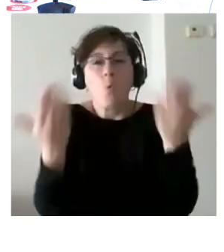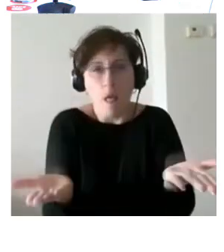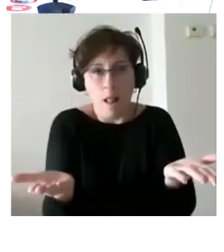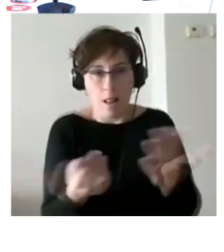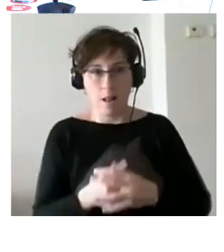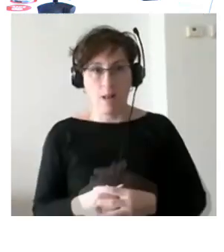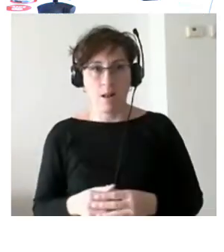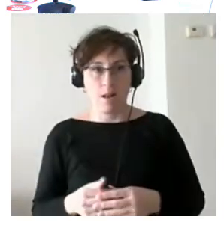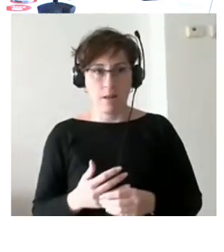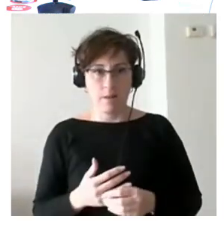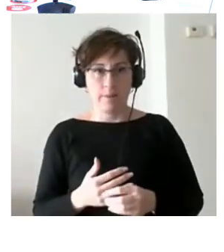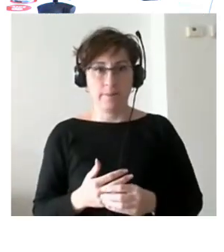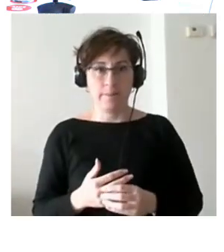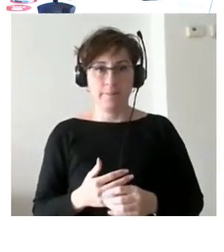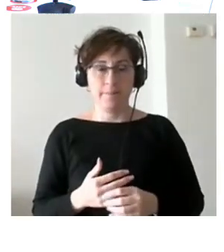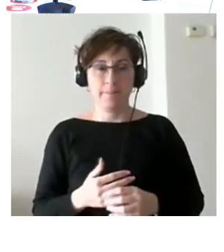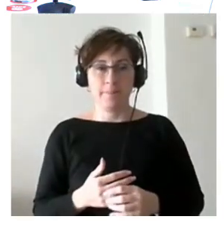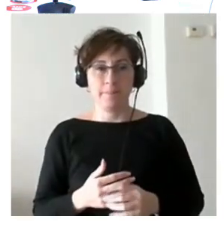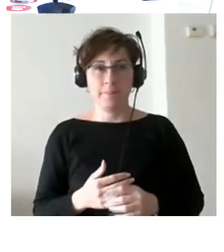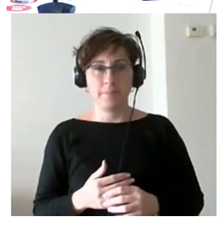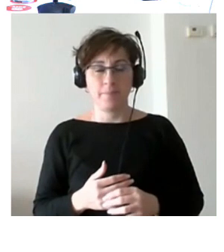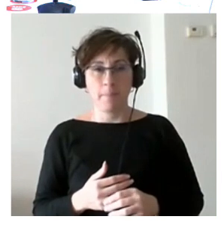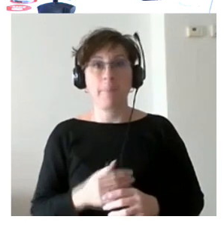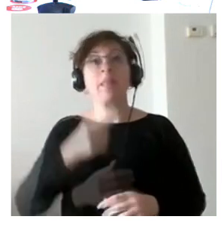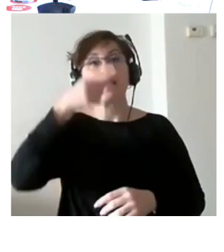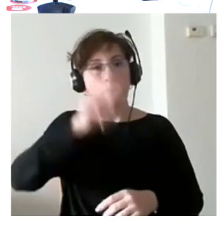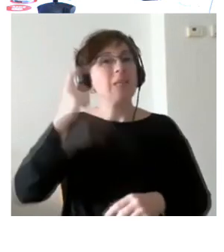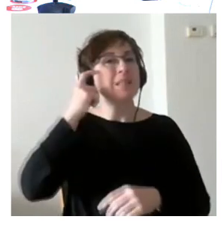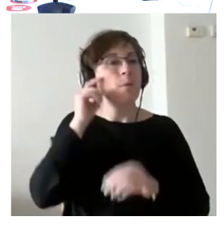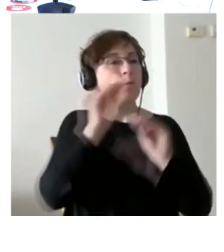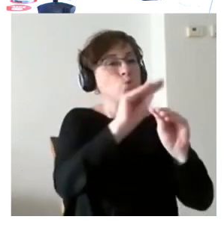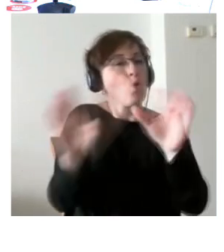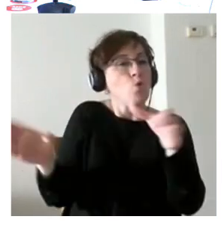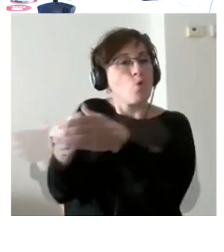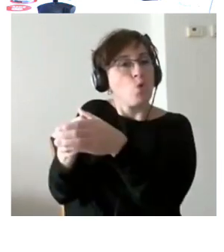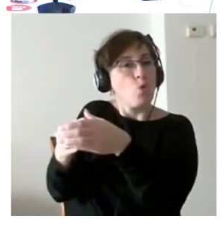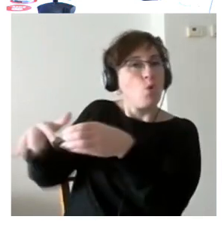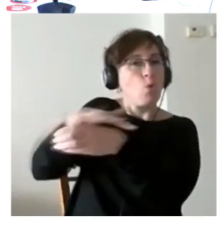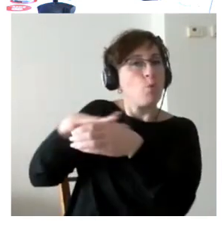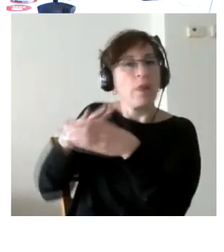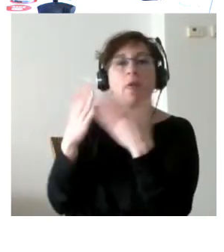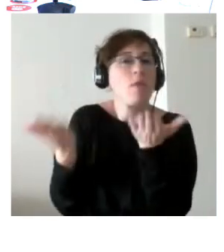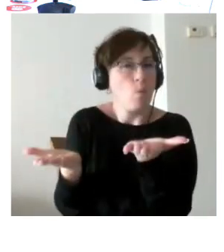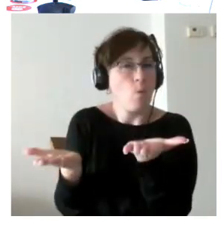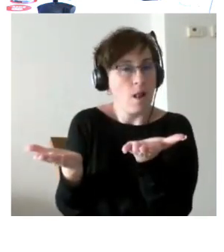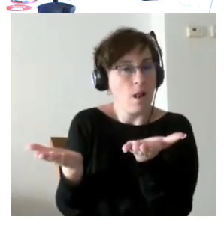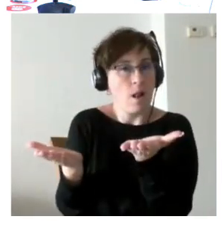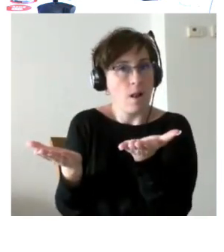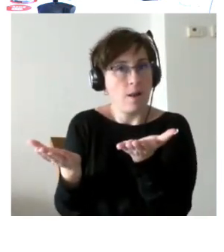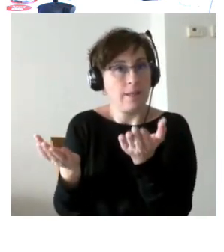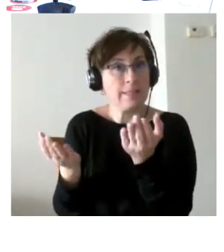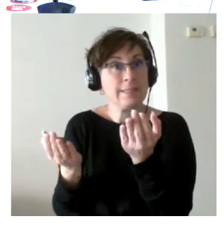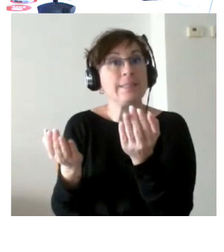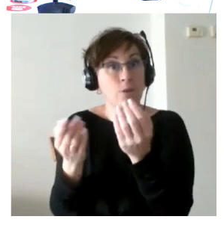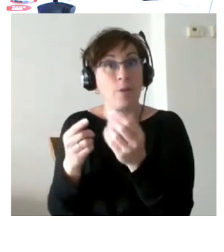también tenemos que analizar cuál es su comunidad y aquí establecemos que la comunidad donde